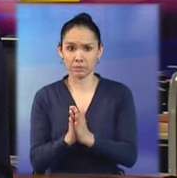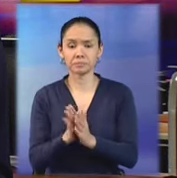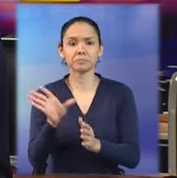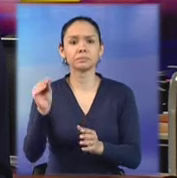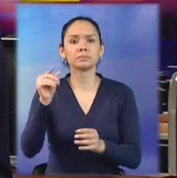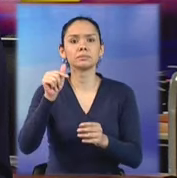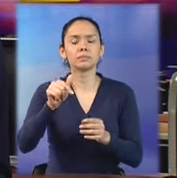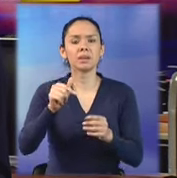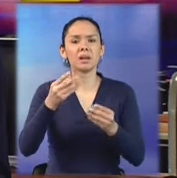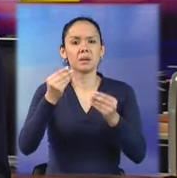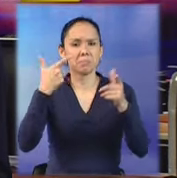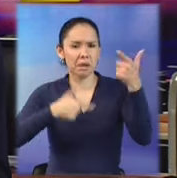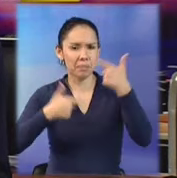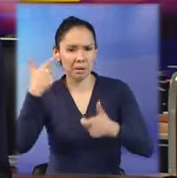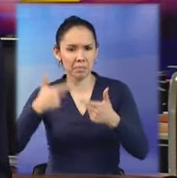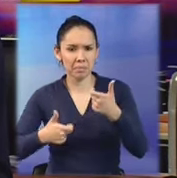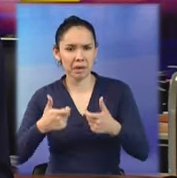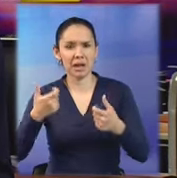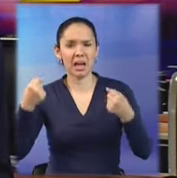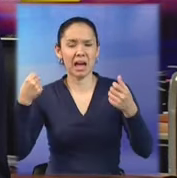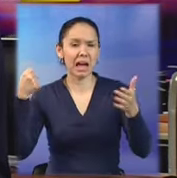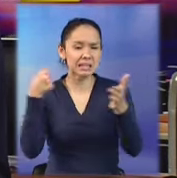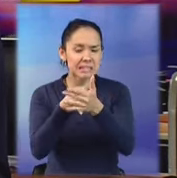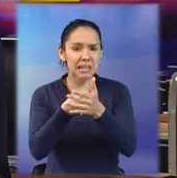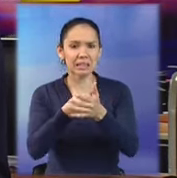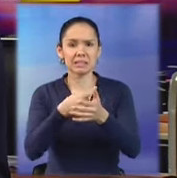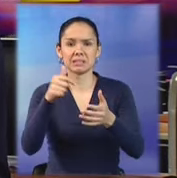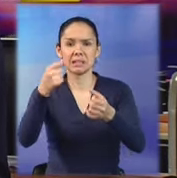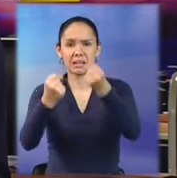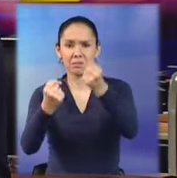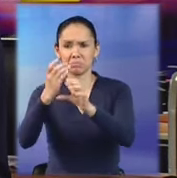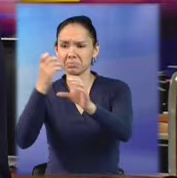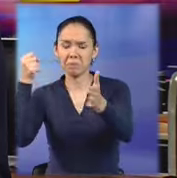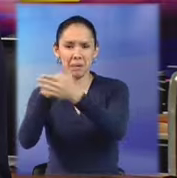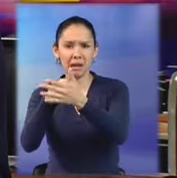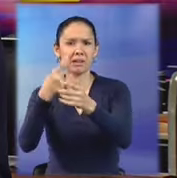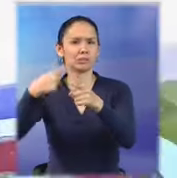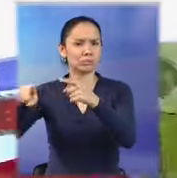ataques armados, balaceras e incluso accidentes de tránsito.